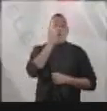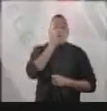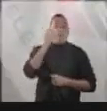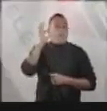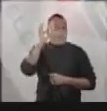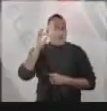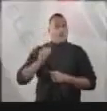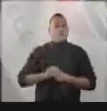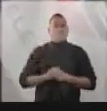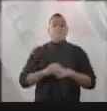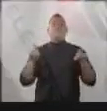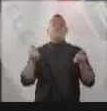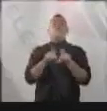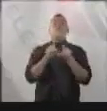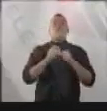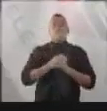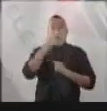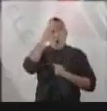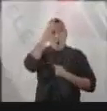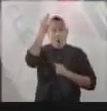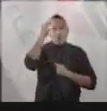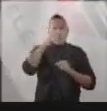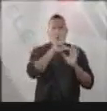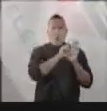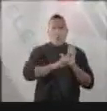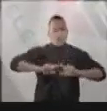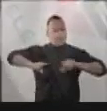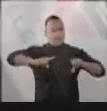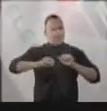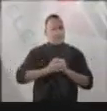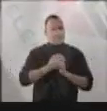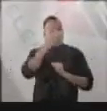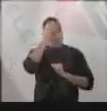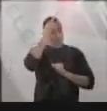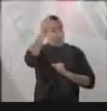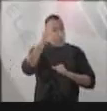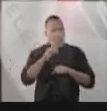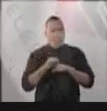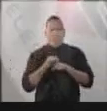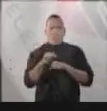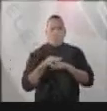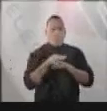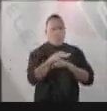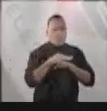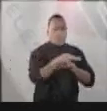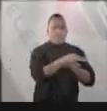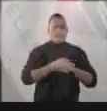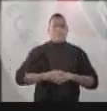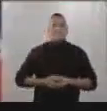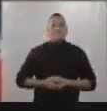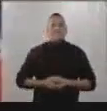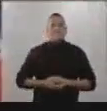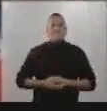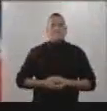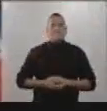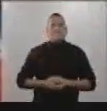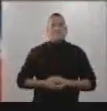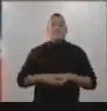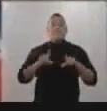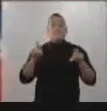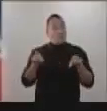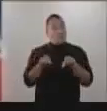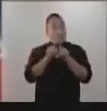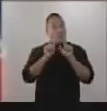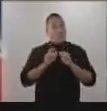alcaldesas, así como a los consejos legislativos y los consejos municipales. De la misma